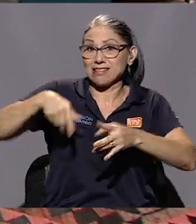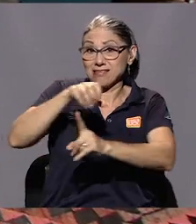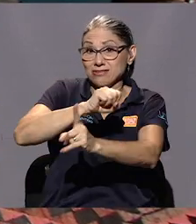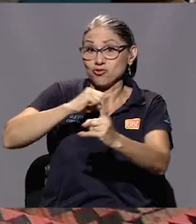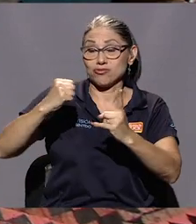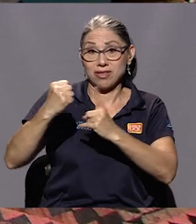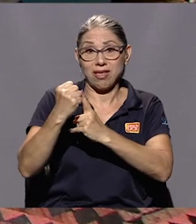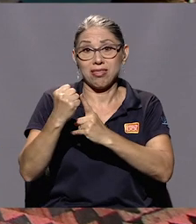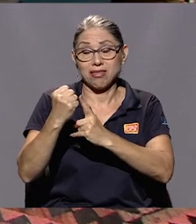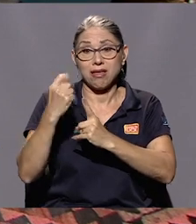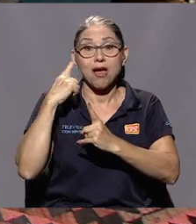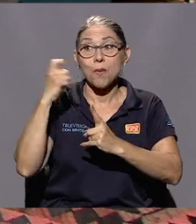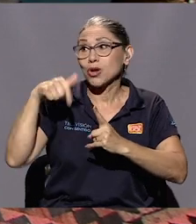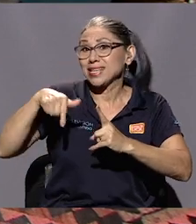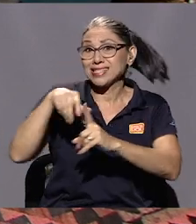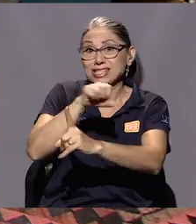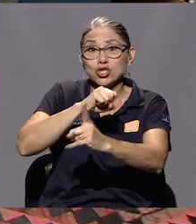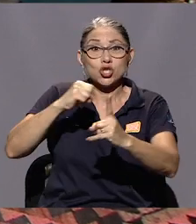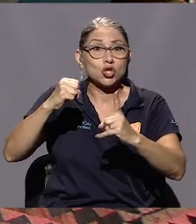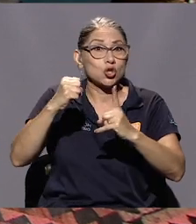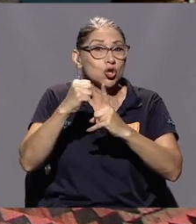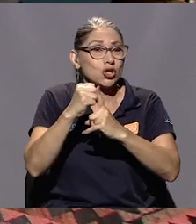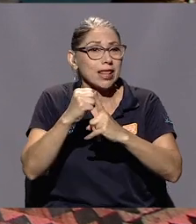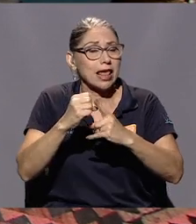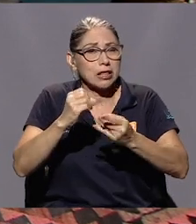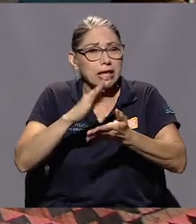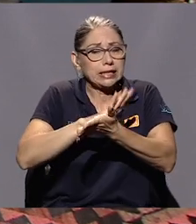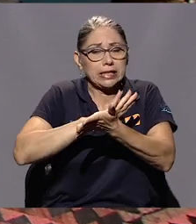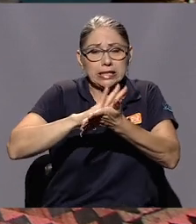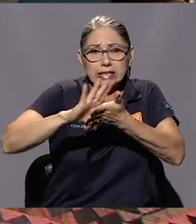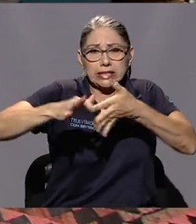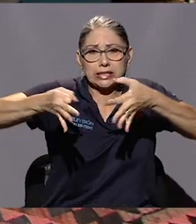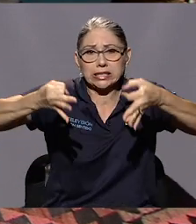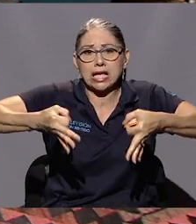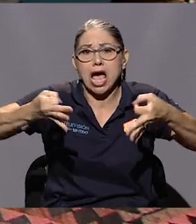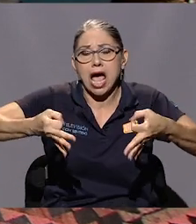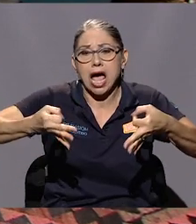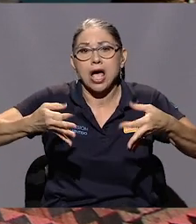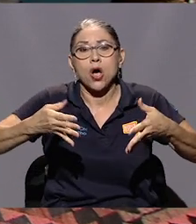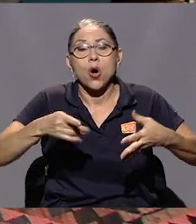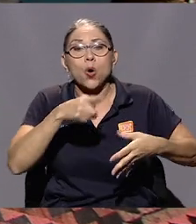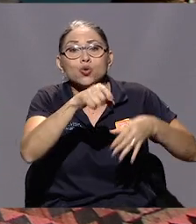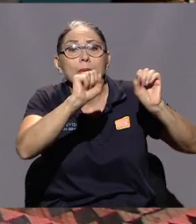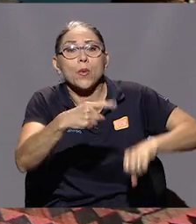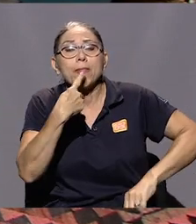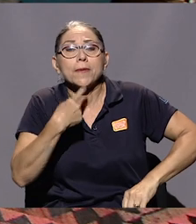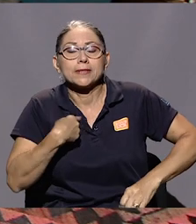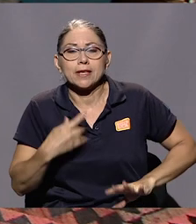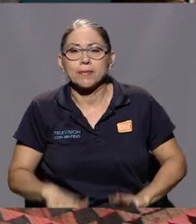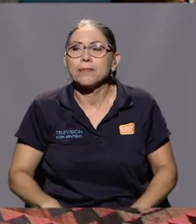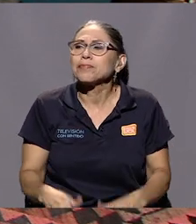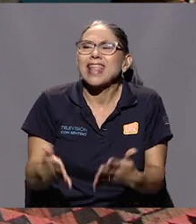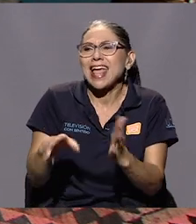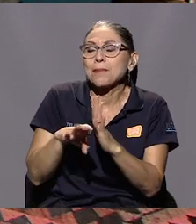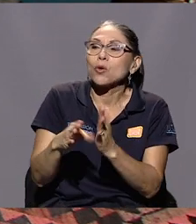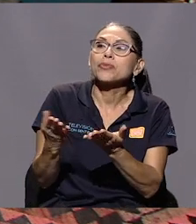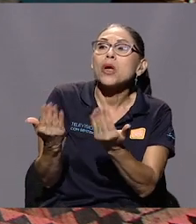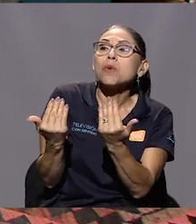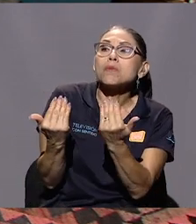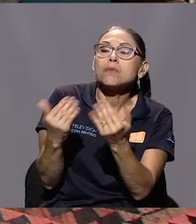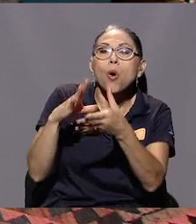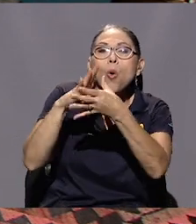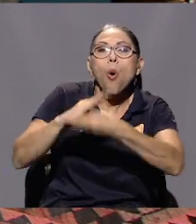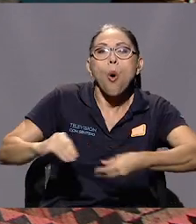Marlon, porque esta es una sociedad enormemente decente. Vos me podés decir, mira, y